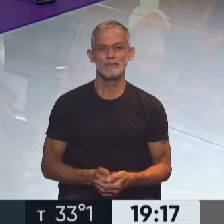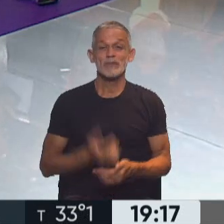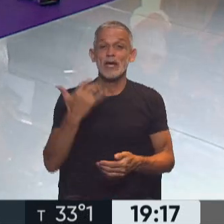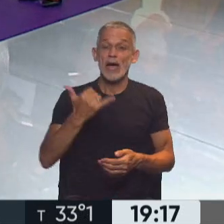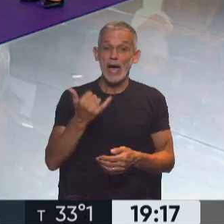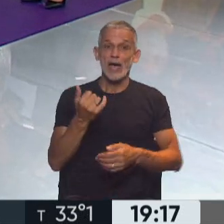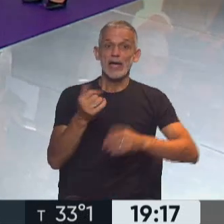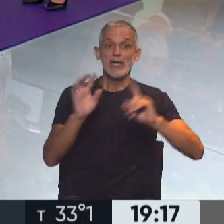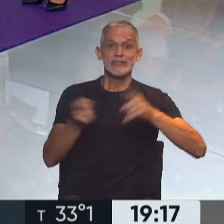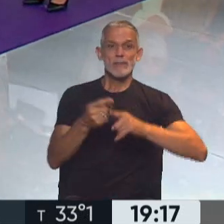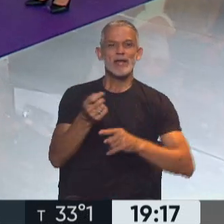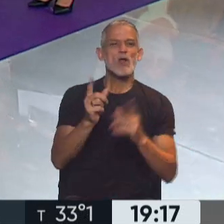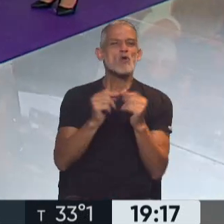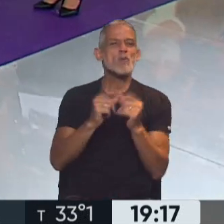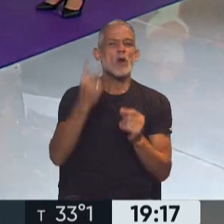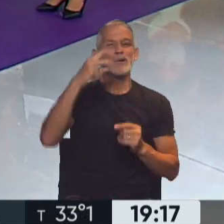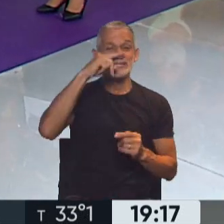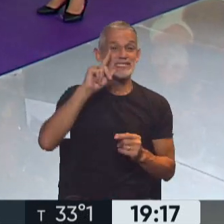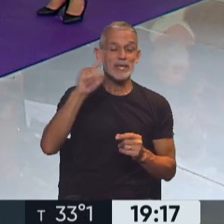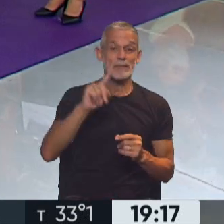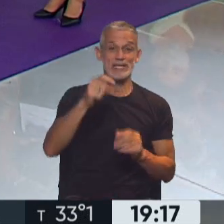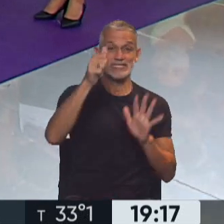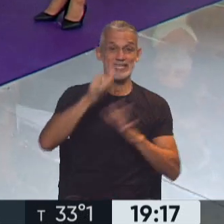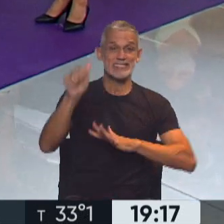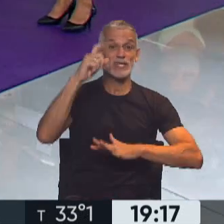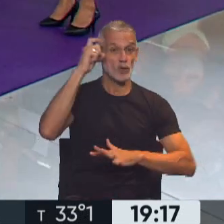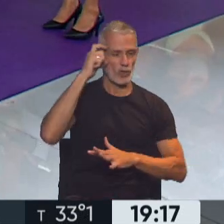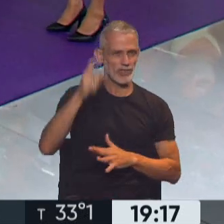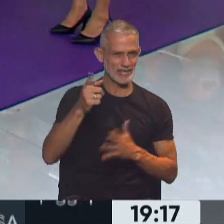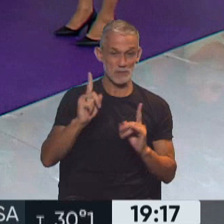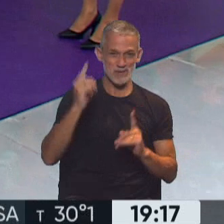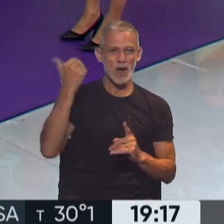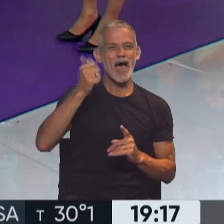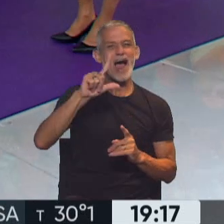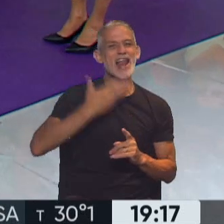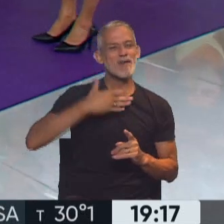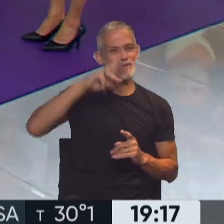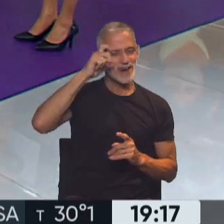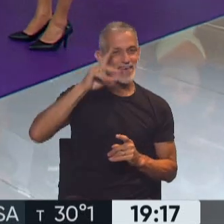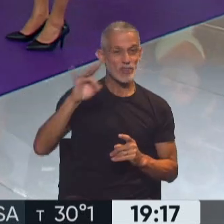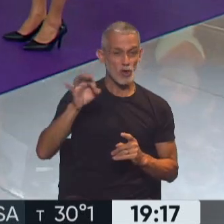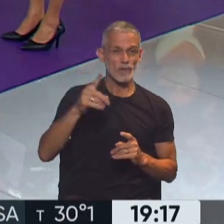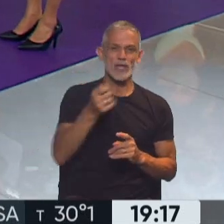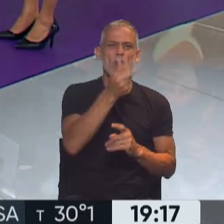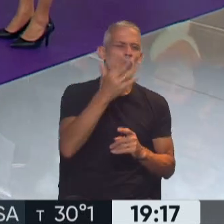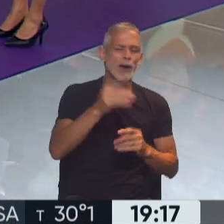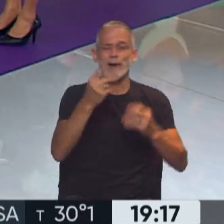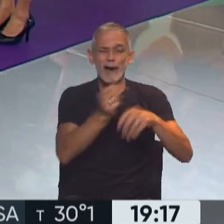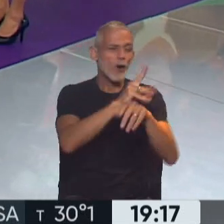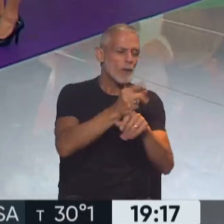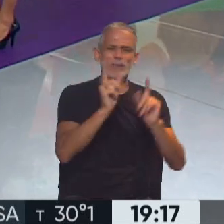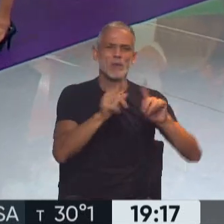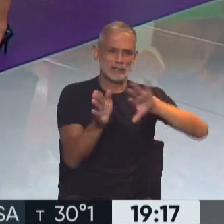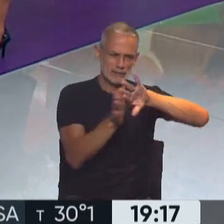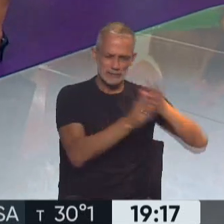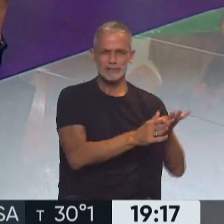El número que se pinta en las calles, el número es 27.610, bien decía Alfredo. Es salir de las cifras, de los dígitos de los que hablamos